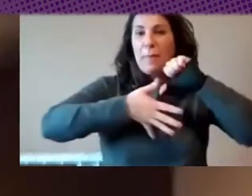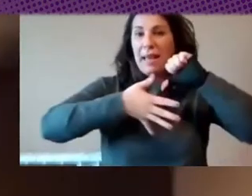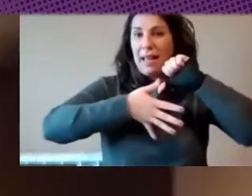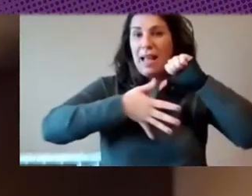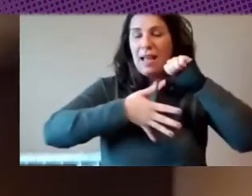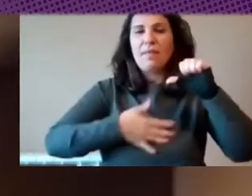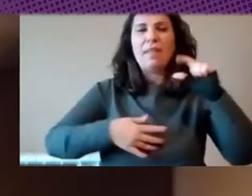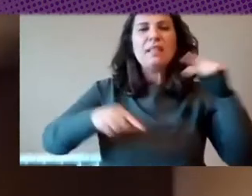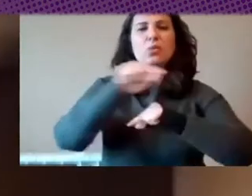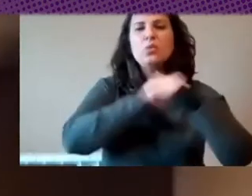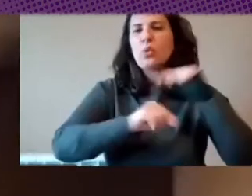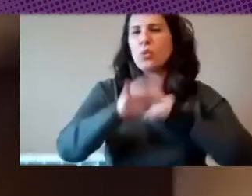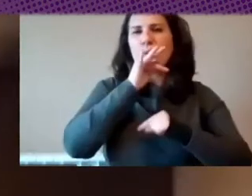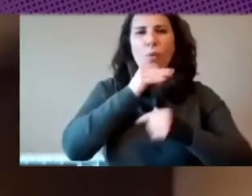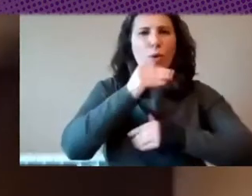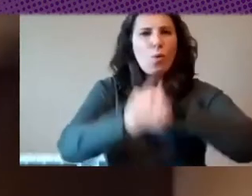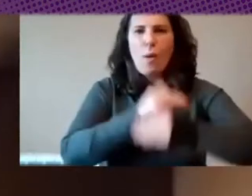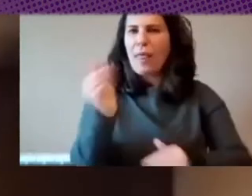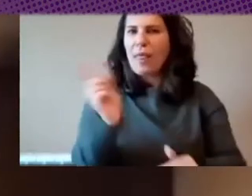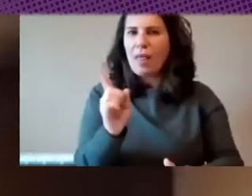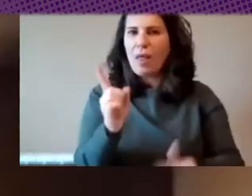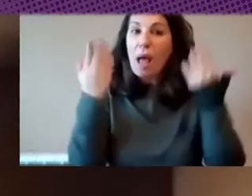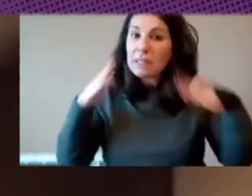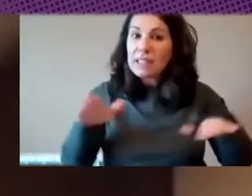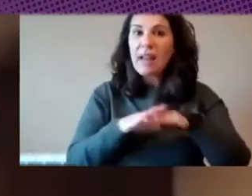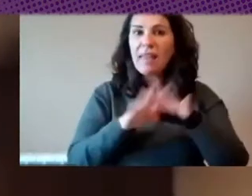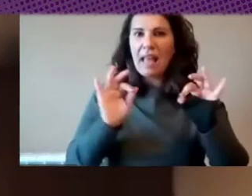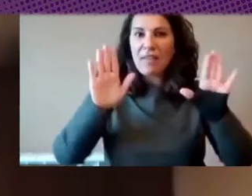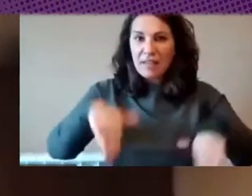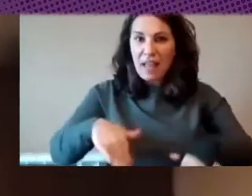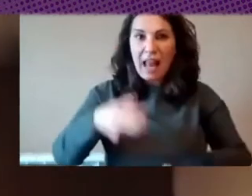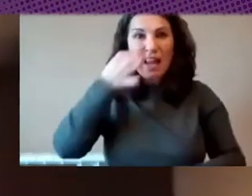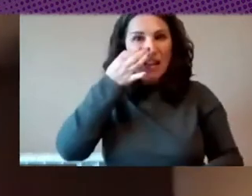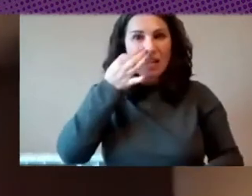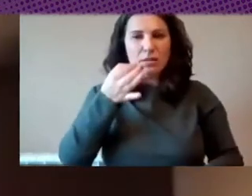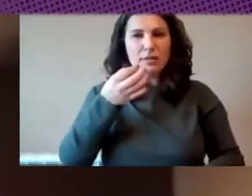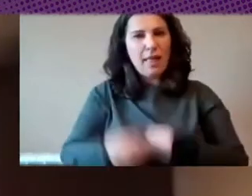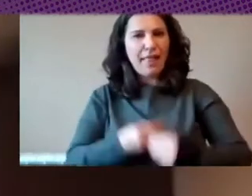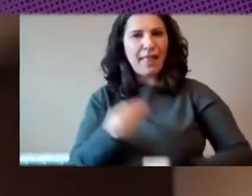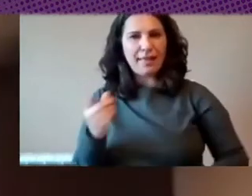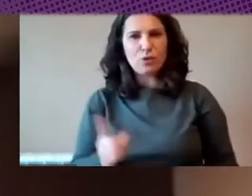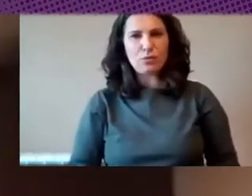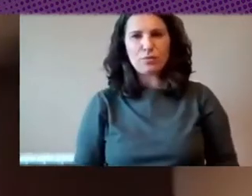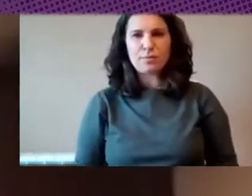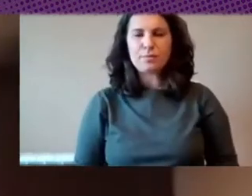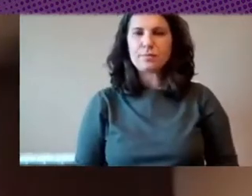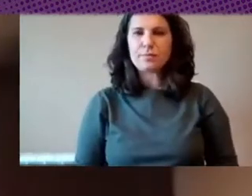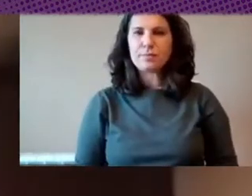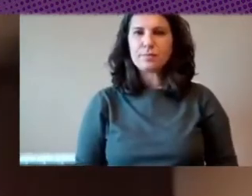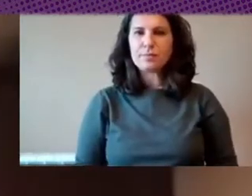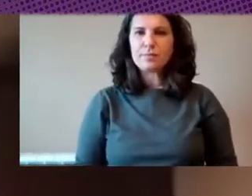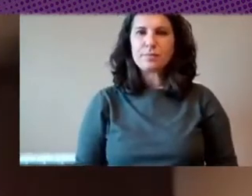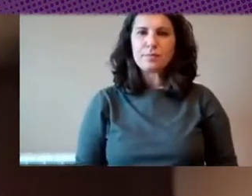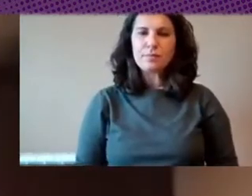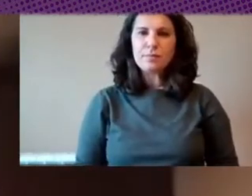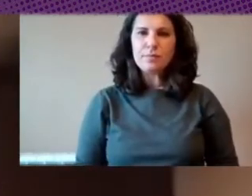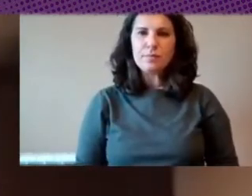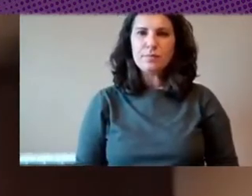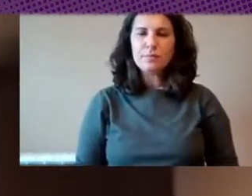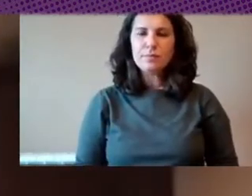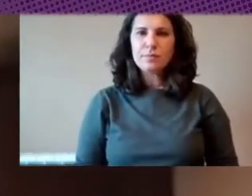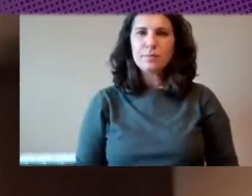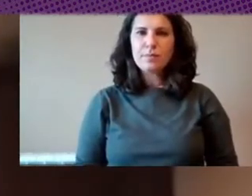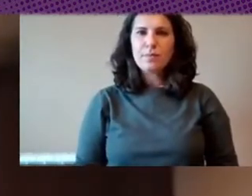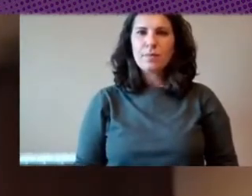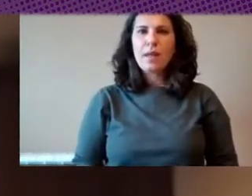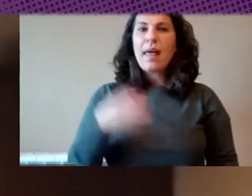la discusión no ha avanzado mucho a pesar de que la práctica está operando la entrada debería ser